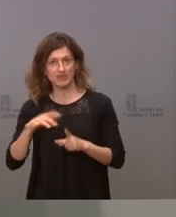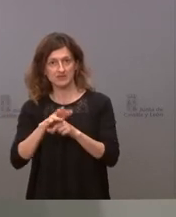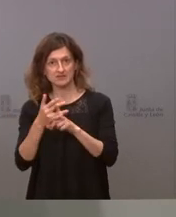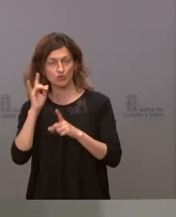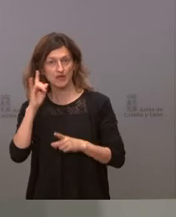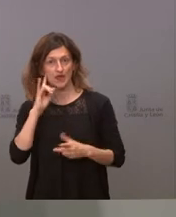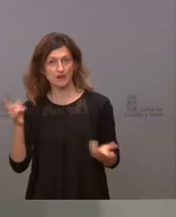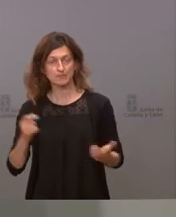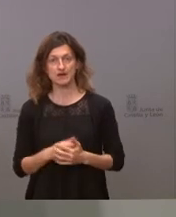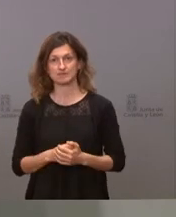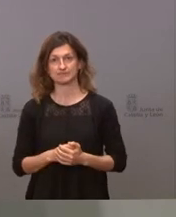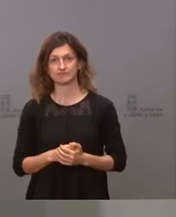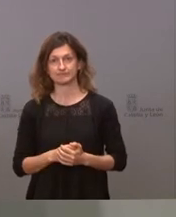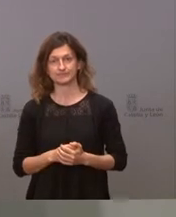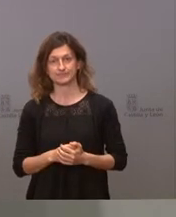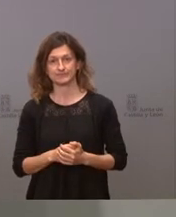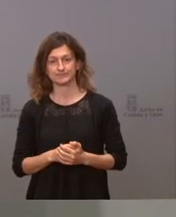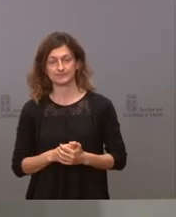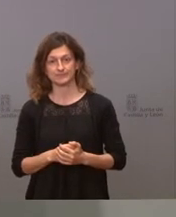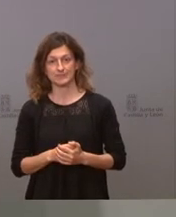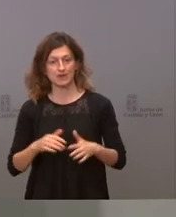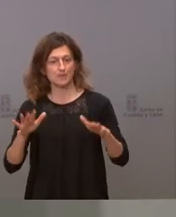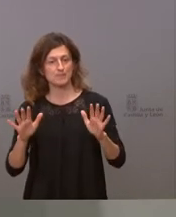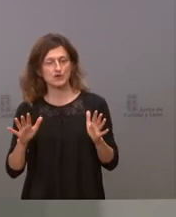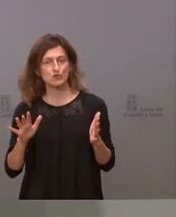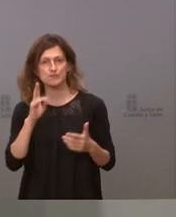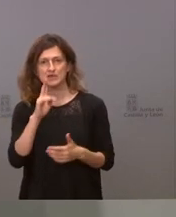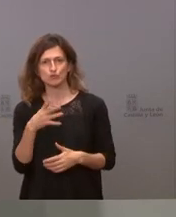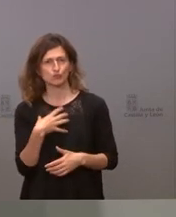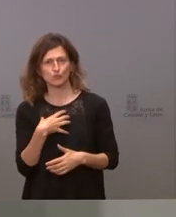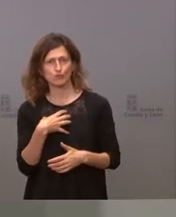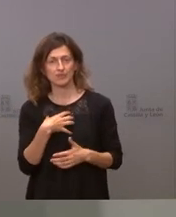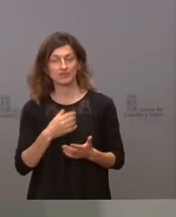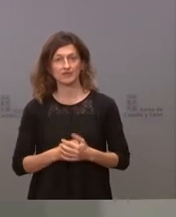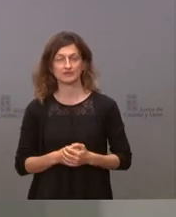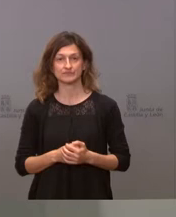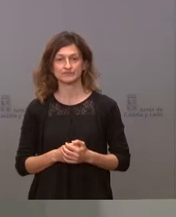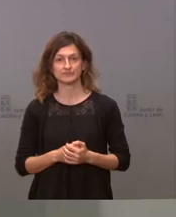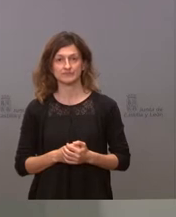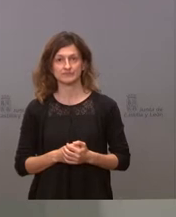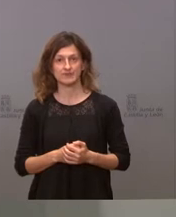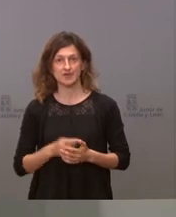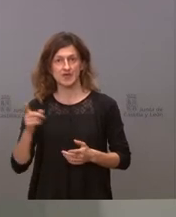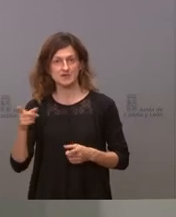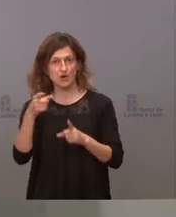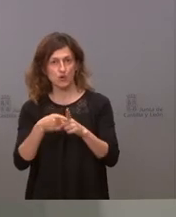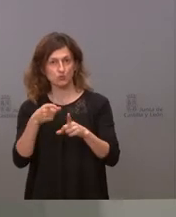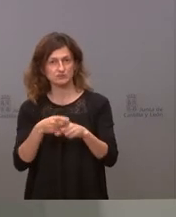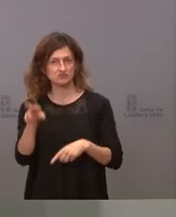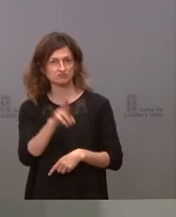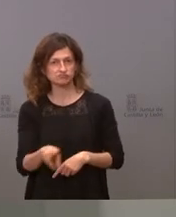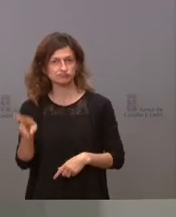usted lo ha tenido en su mano pero lo que no puede ser es que se utilice de manera reiterada